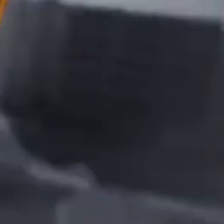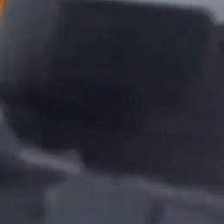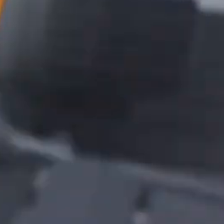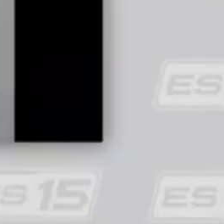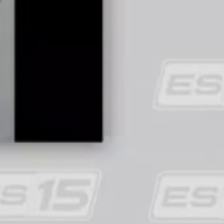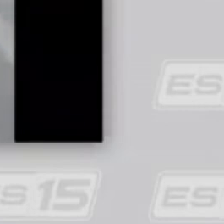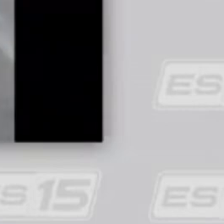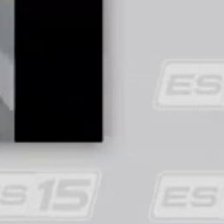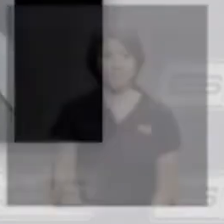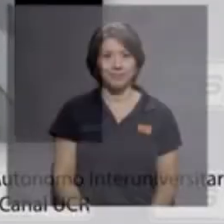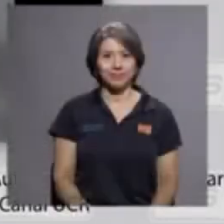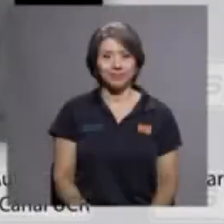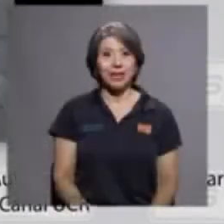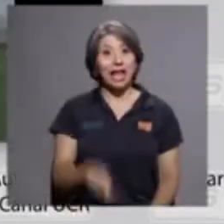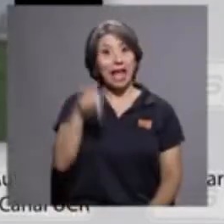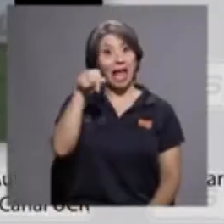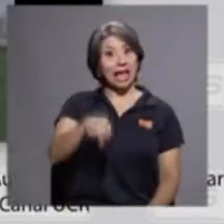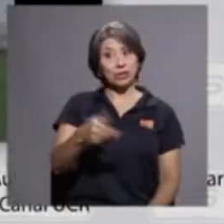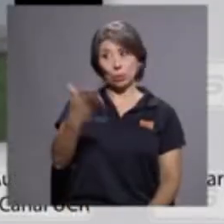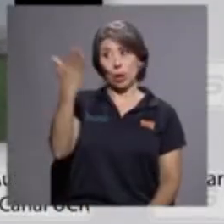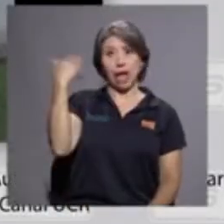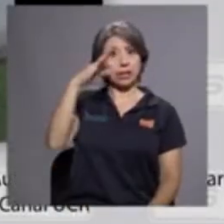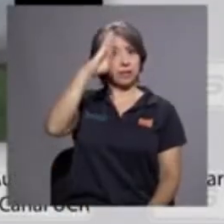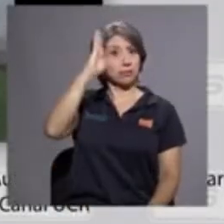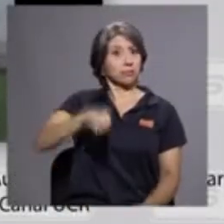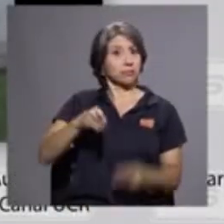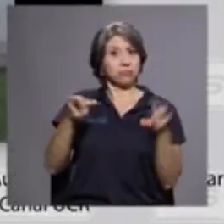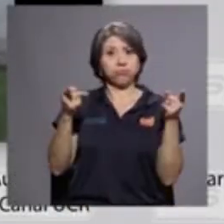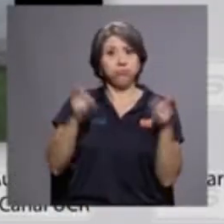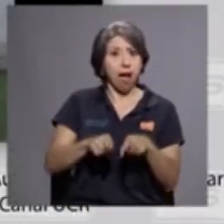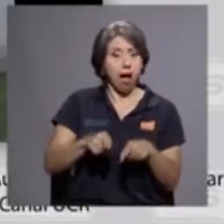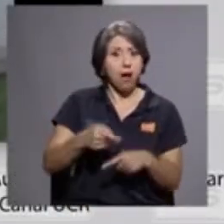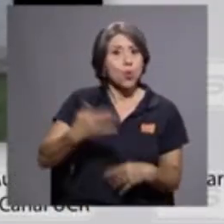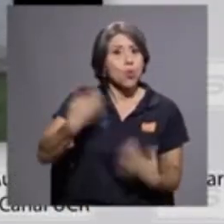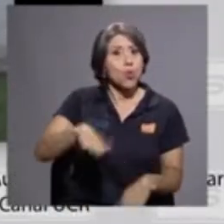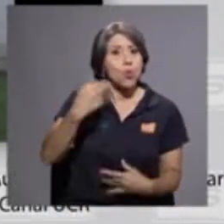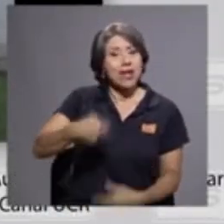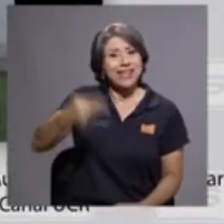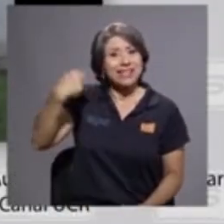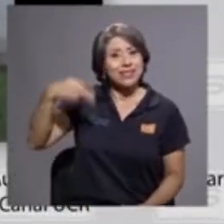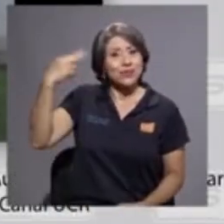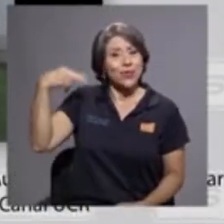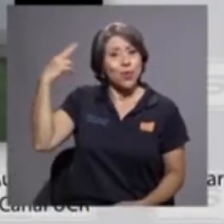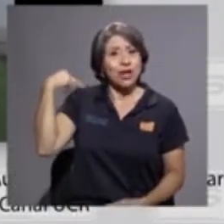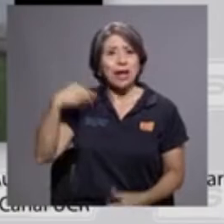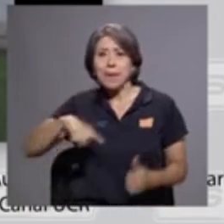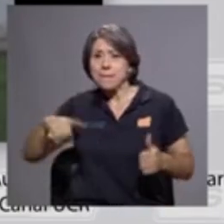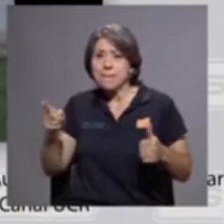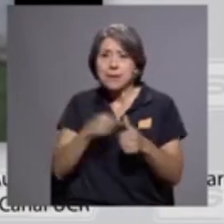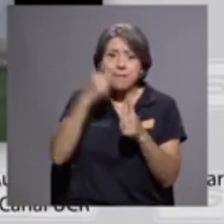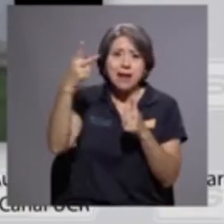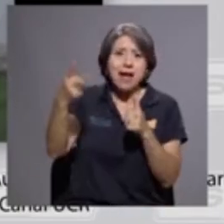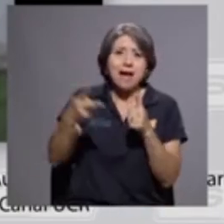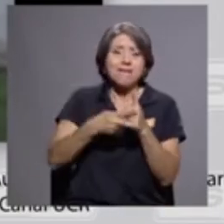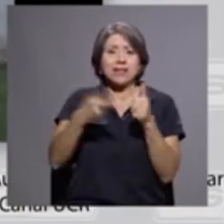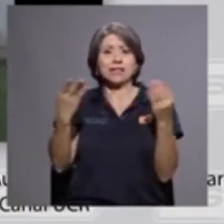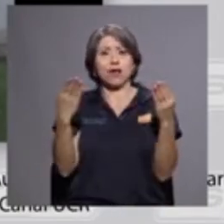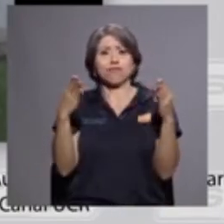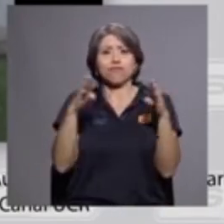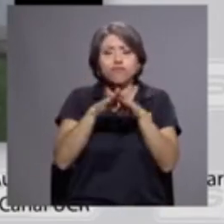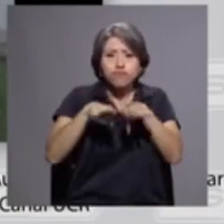Esto es histórico y es importante decirlo. Es la primer toma del nuevo edificio de ciencias sociales.